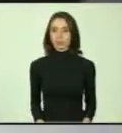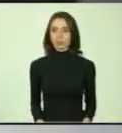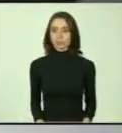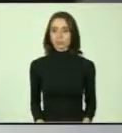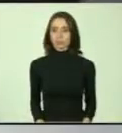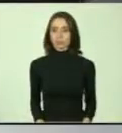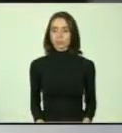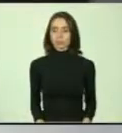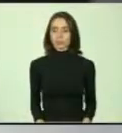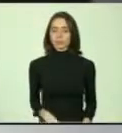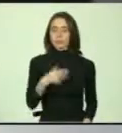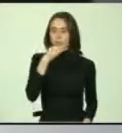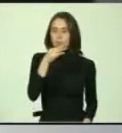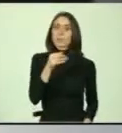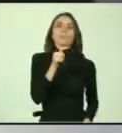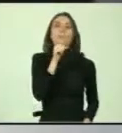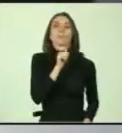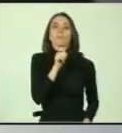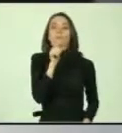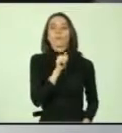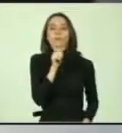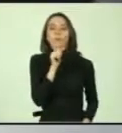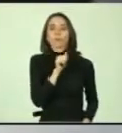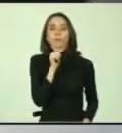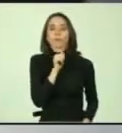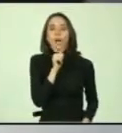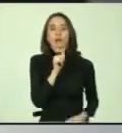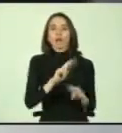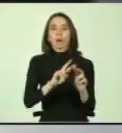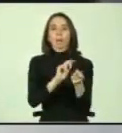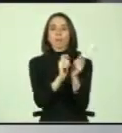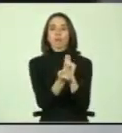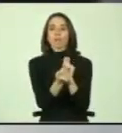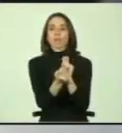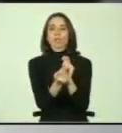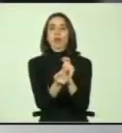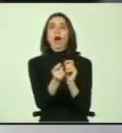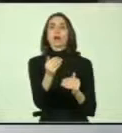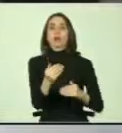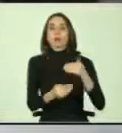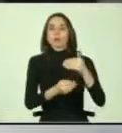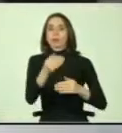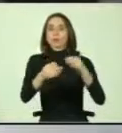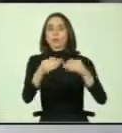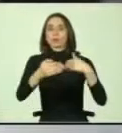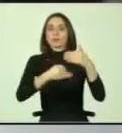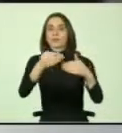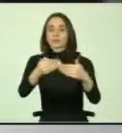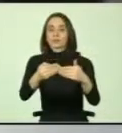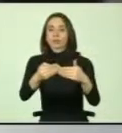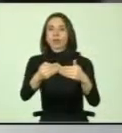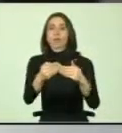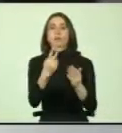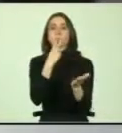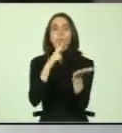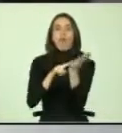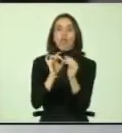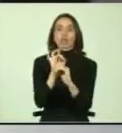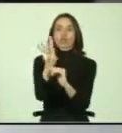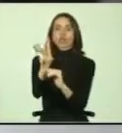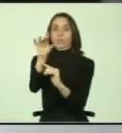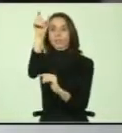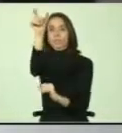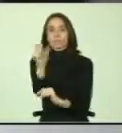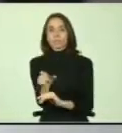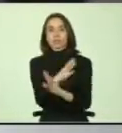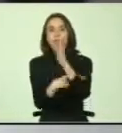Como bien lo mencioné, la falta de modificación de los procedimientos en lo que dice relación a efectuar notificaciones a las personas